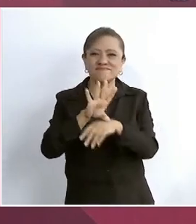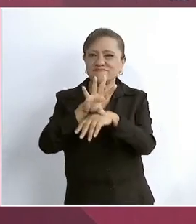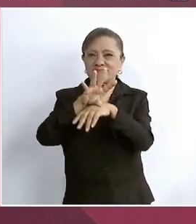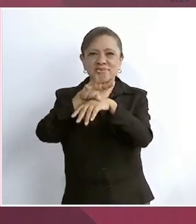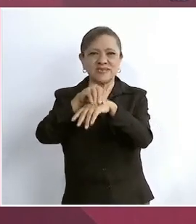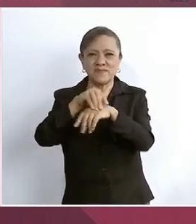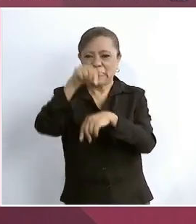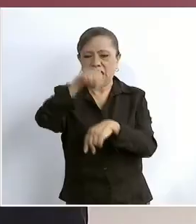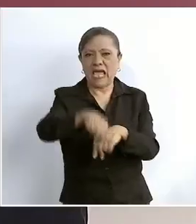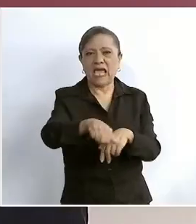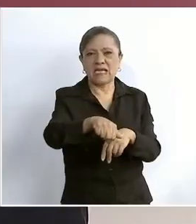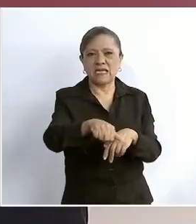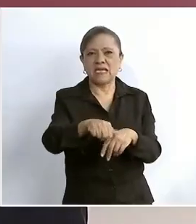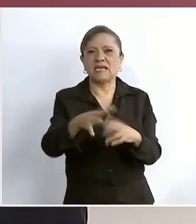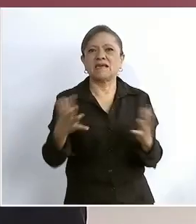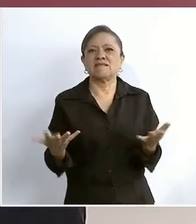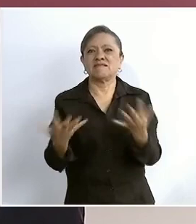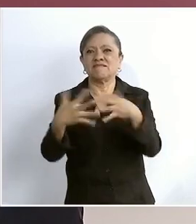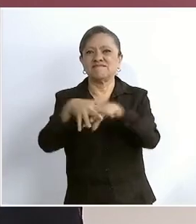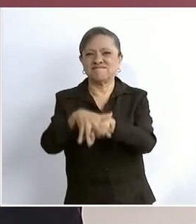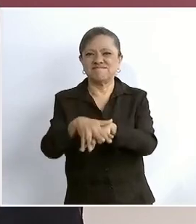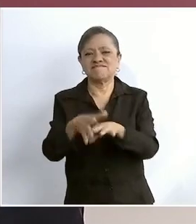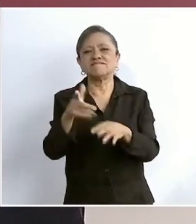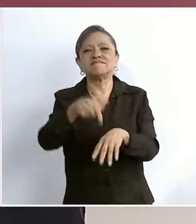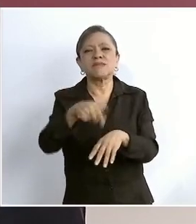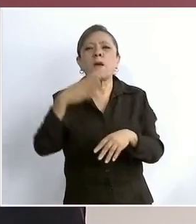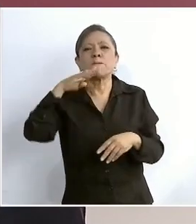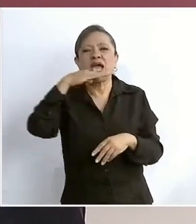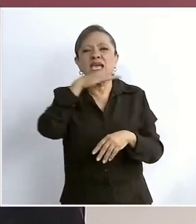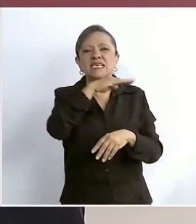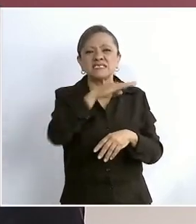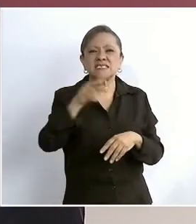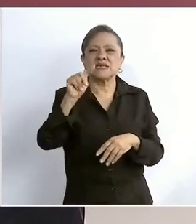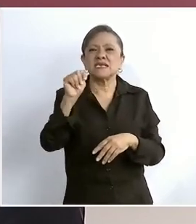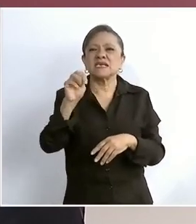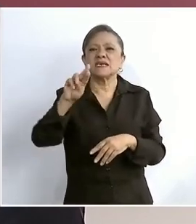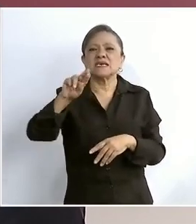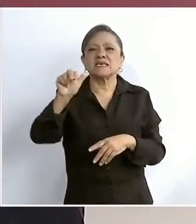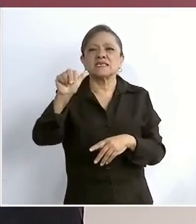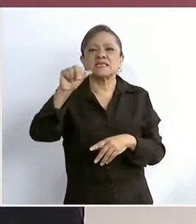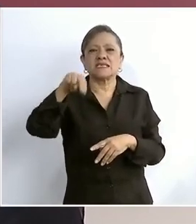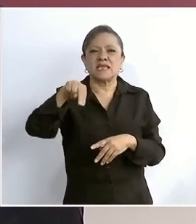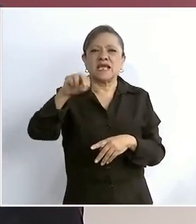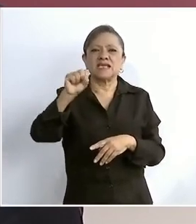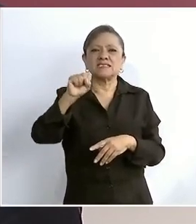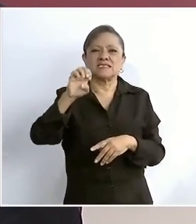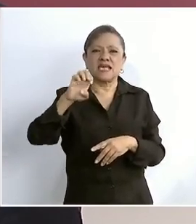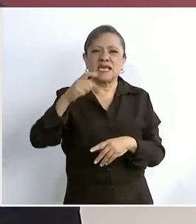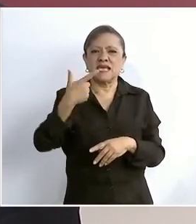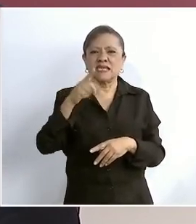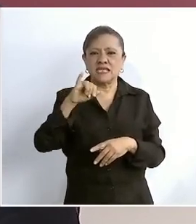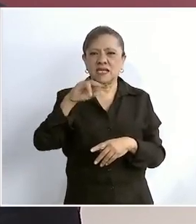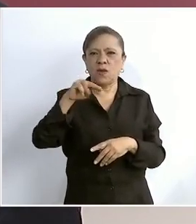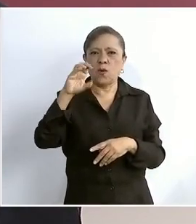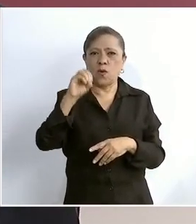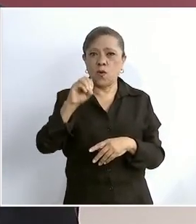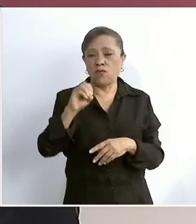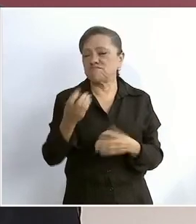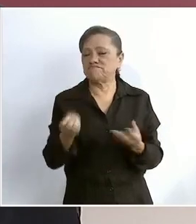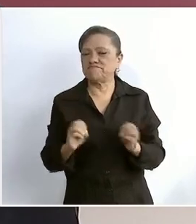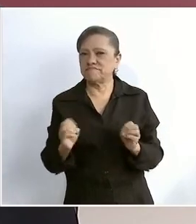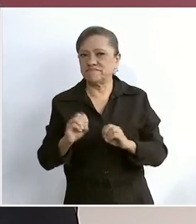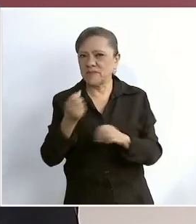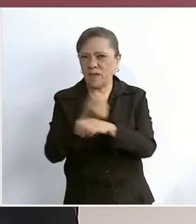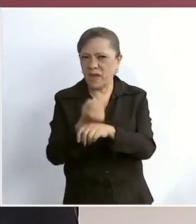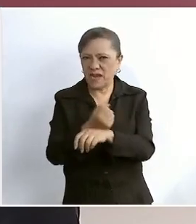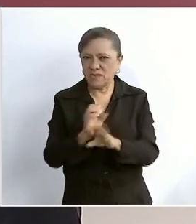maíz transgénico y vamos también a seguir apoyando a los productores, ya somos